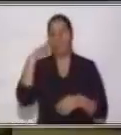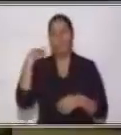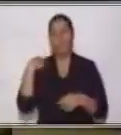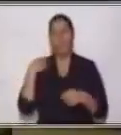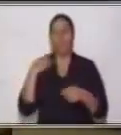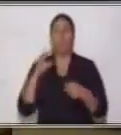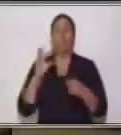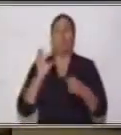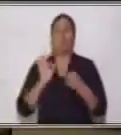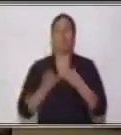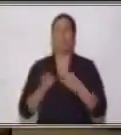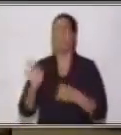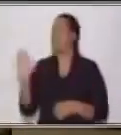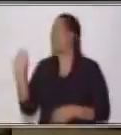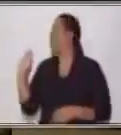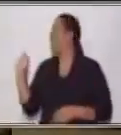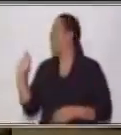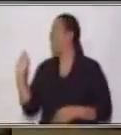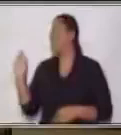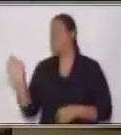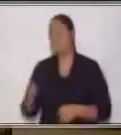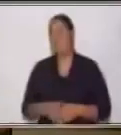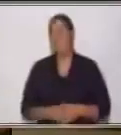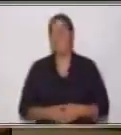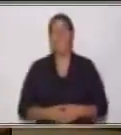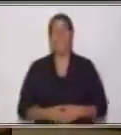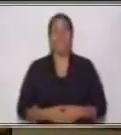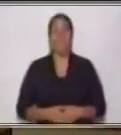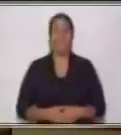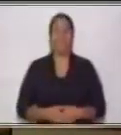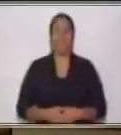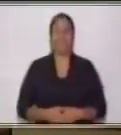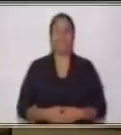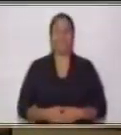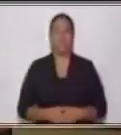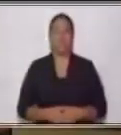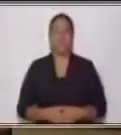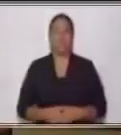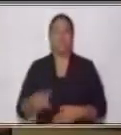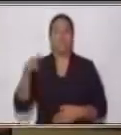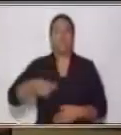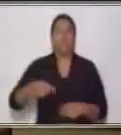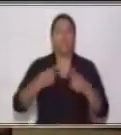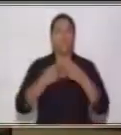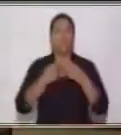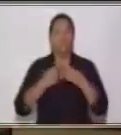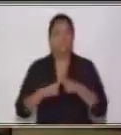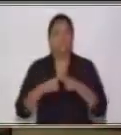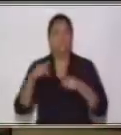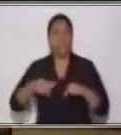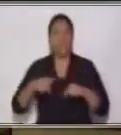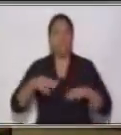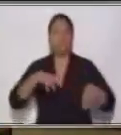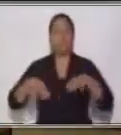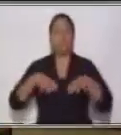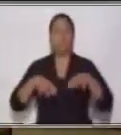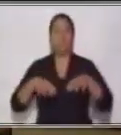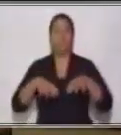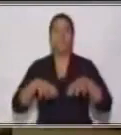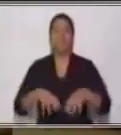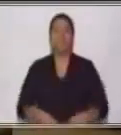con nosotros en Lengua de Señas. Muy bien, vamos a comenzar entonces nuestras actividades.